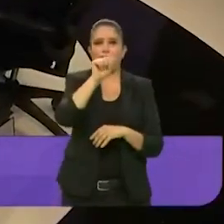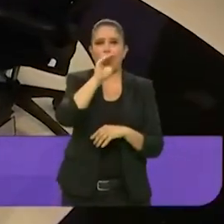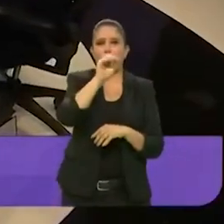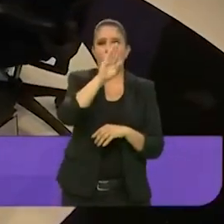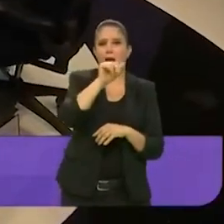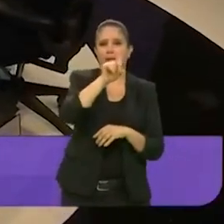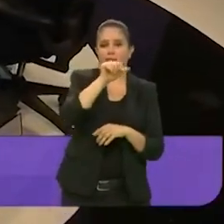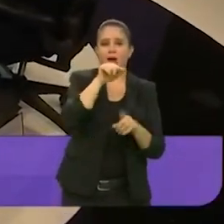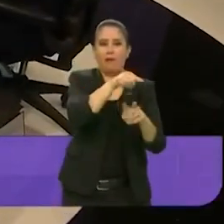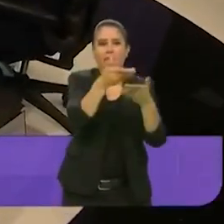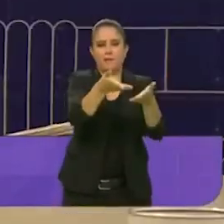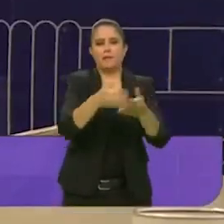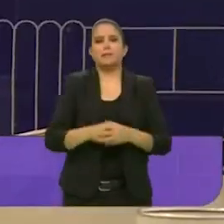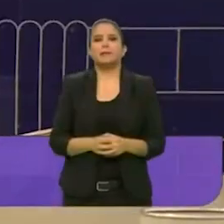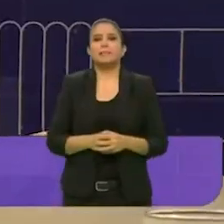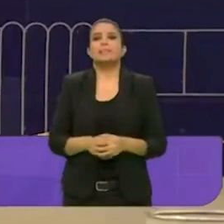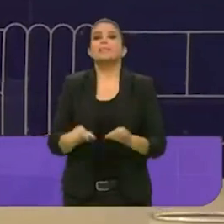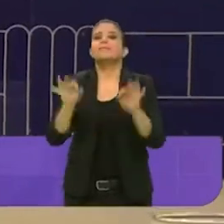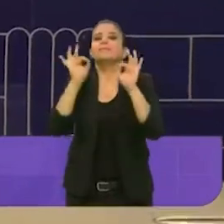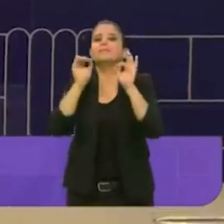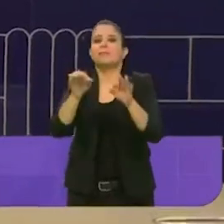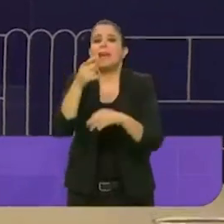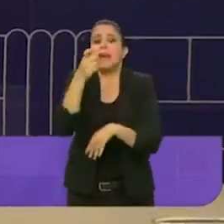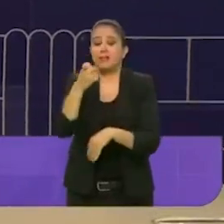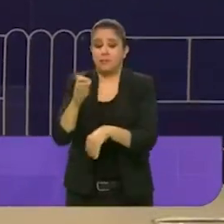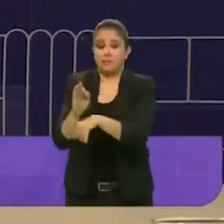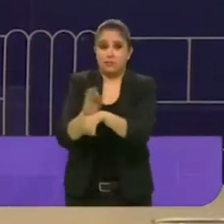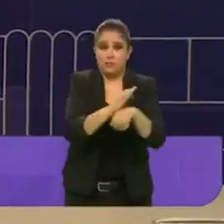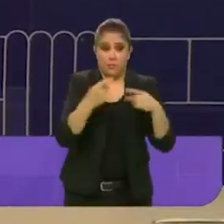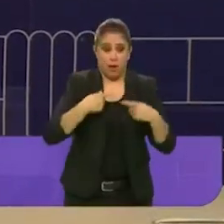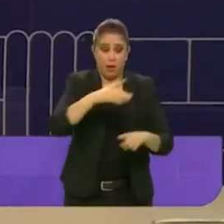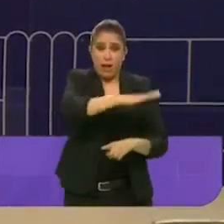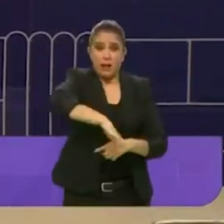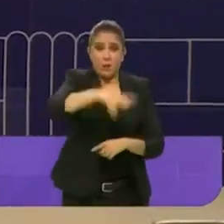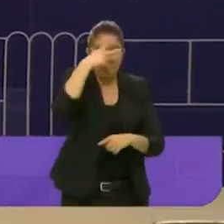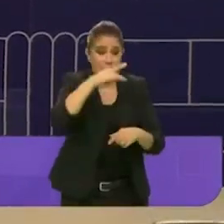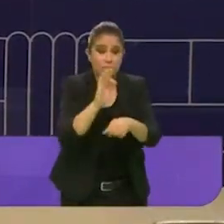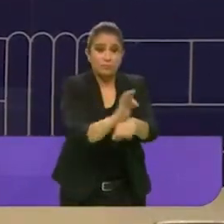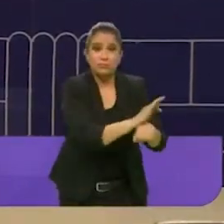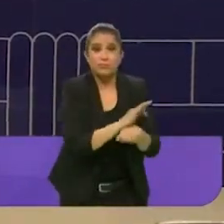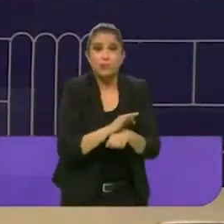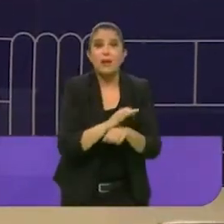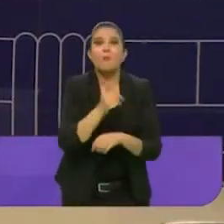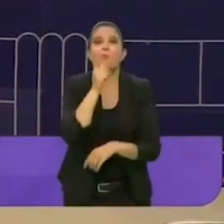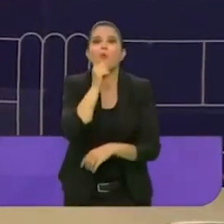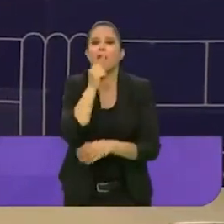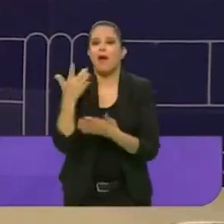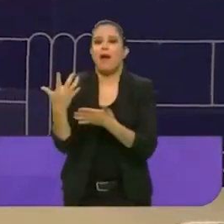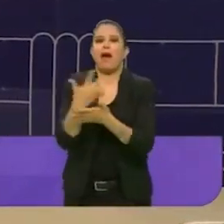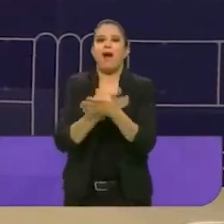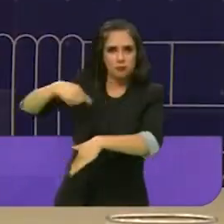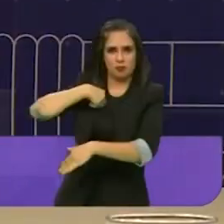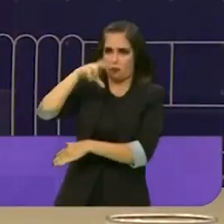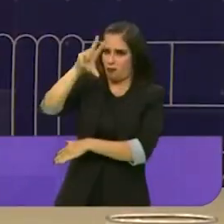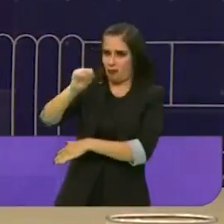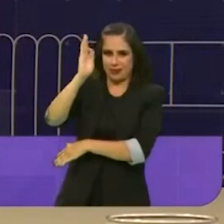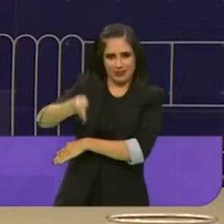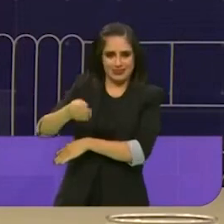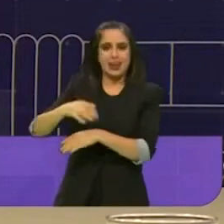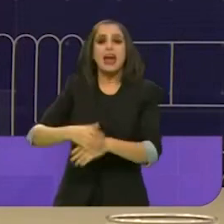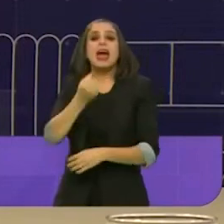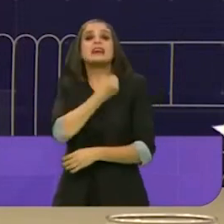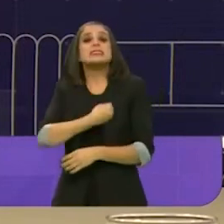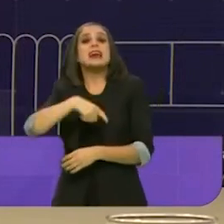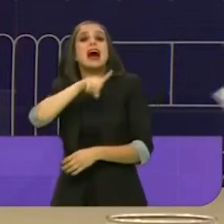Santiago Taboada propuso prestación de servicios médicos de por vida a quien nazca y viva en Ciudad de México. Las